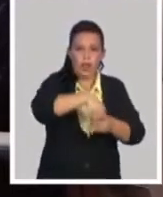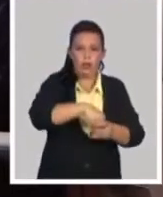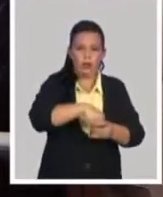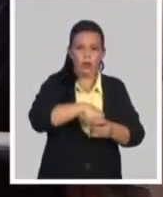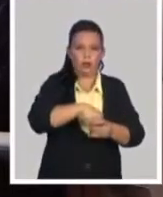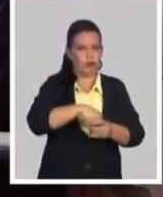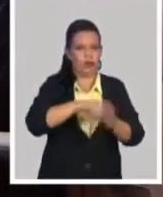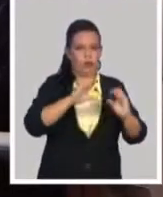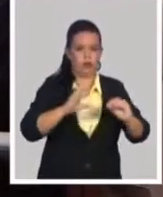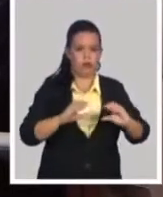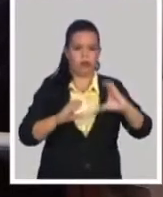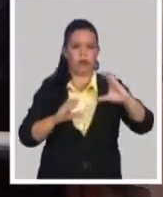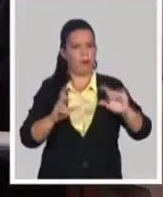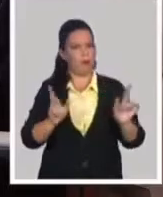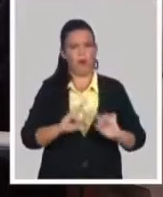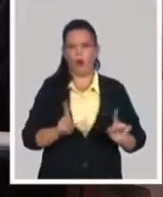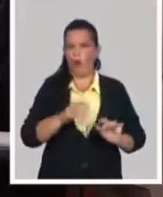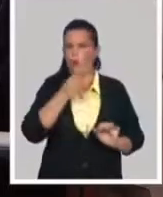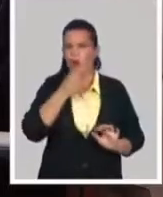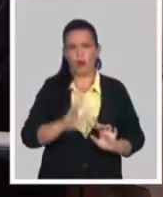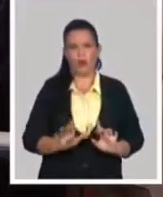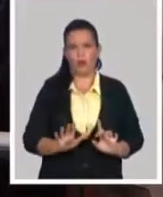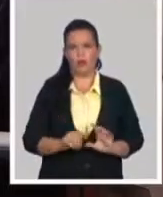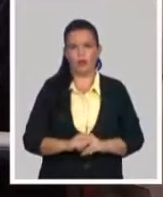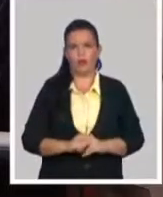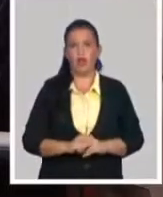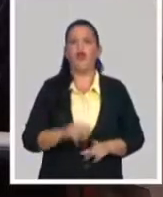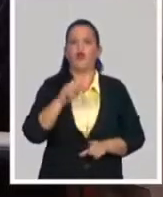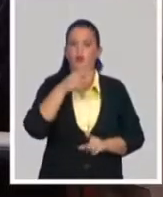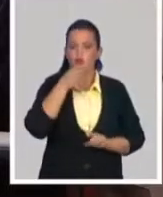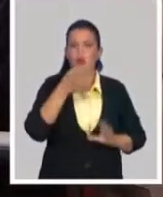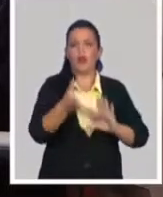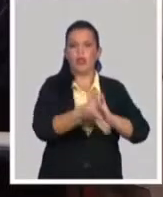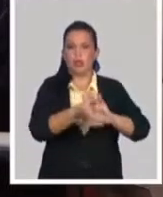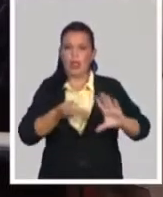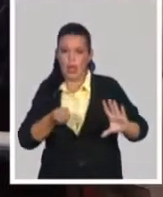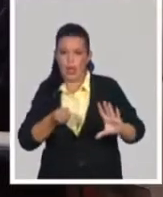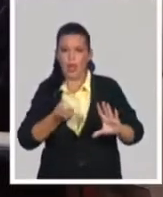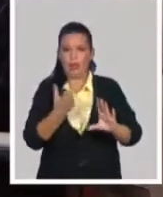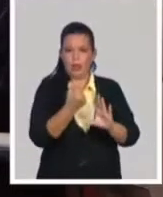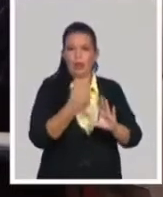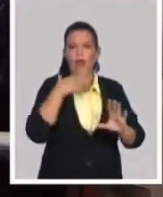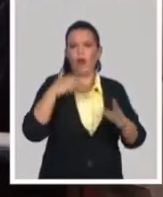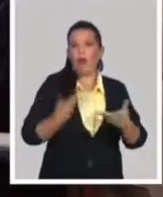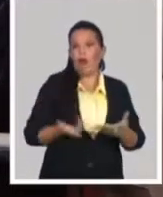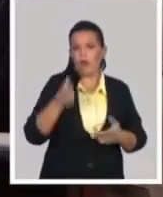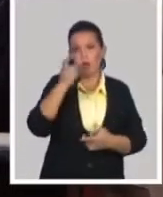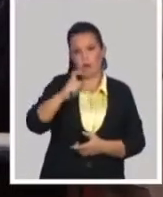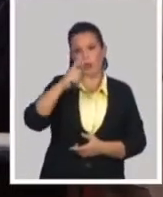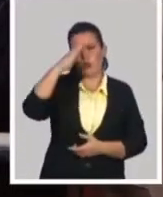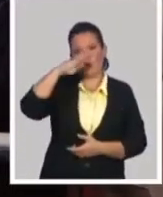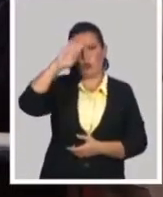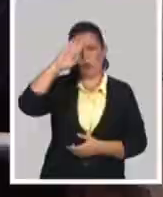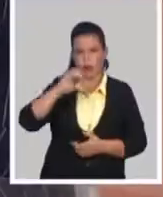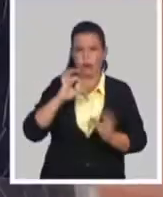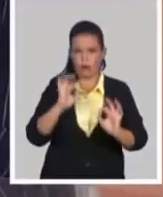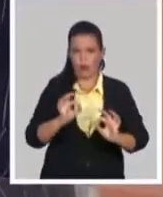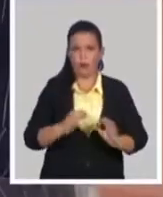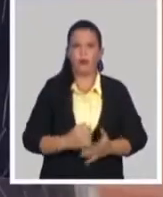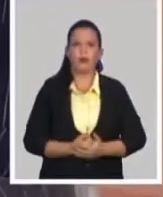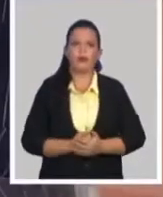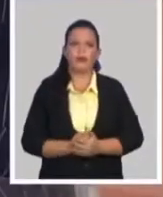de esa cuenta en CUC una cantidad determinada, se le va dispensa en pesos cubanos. 24 por uno. Entonces,